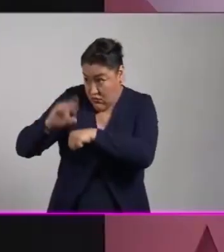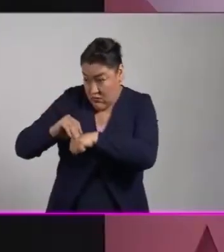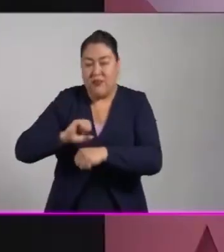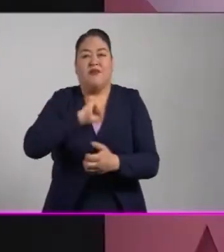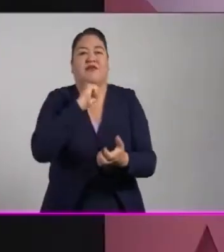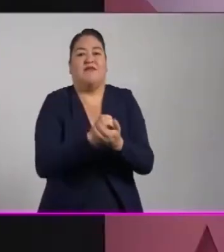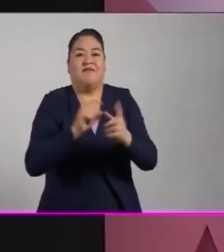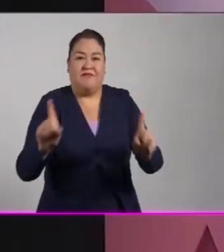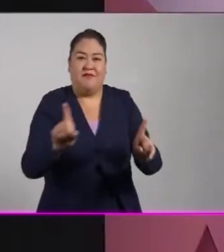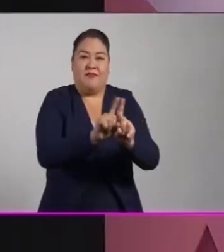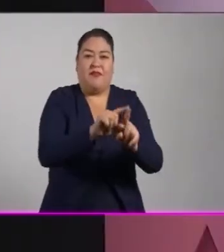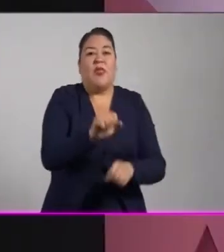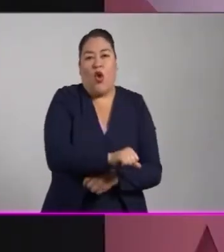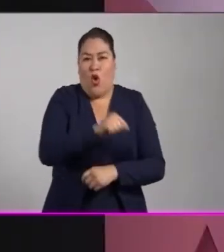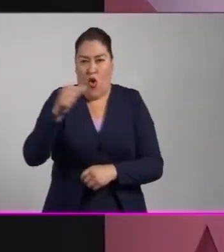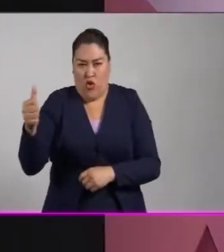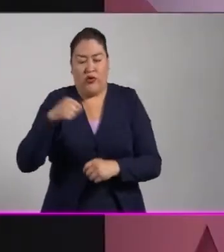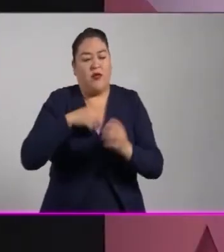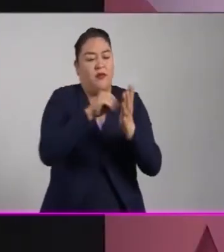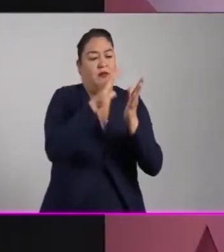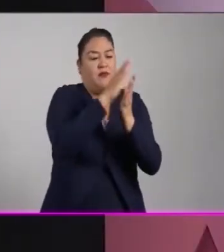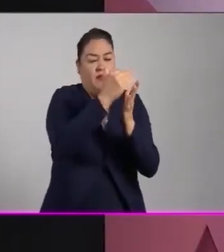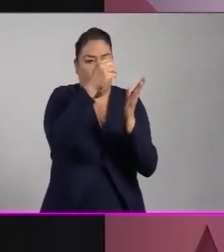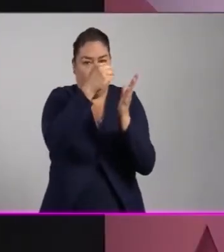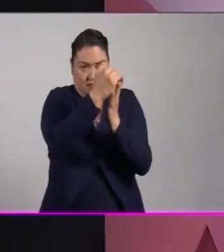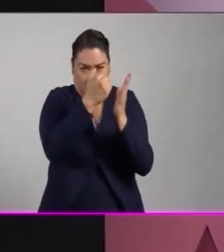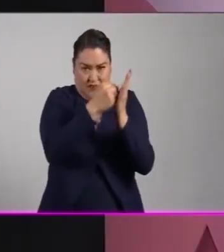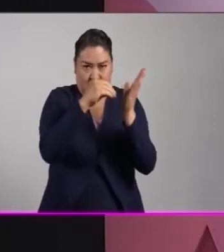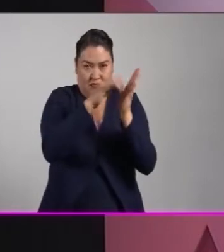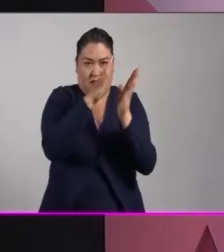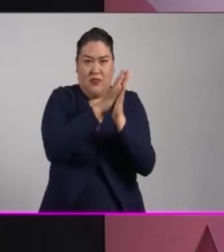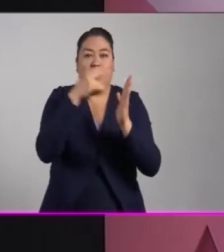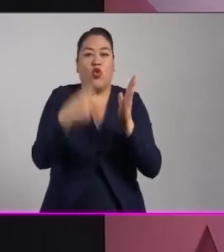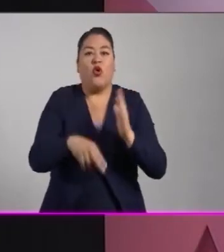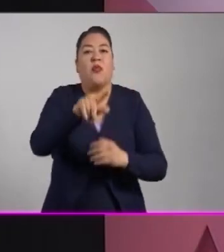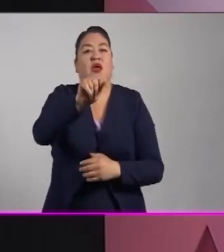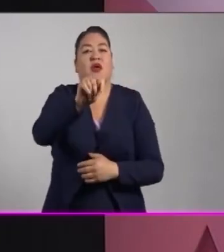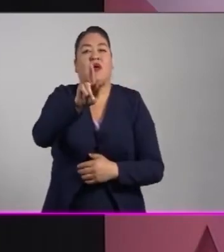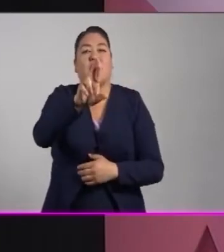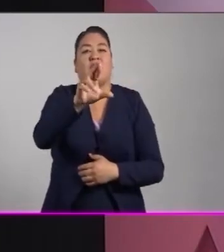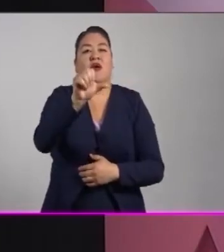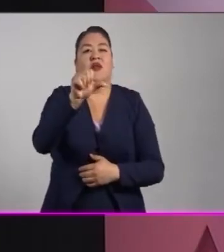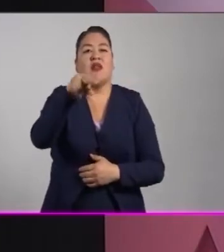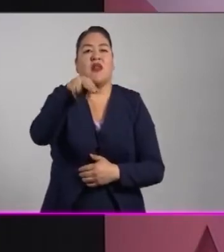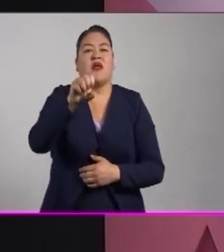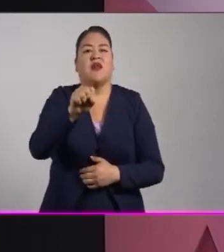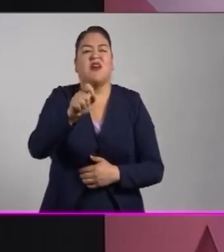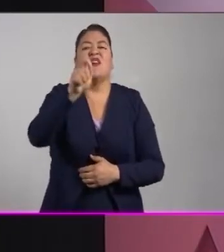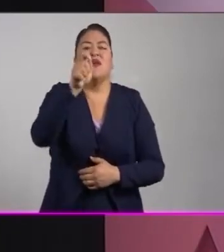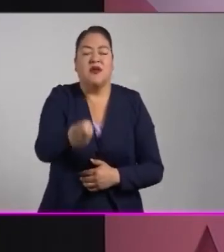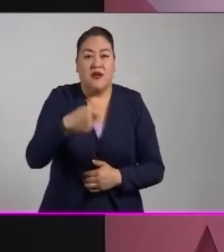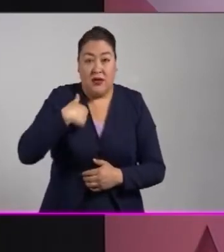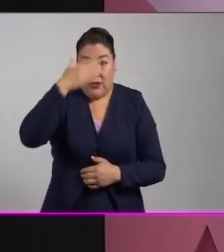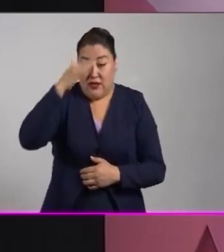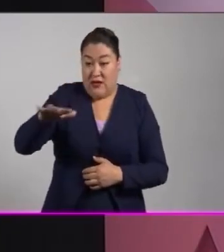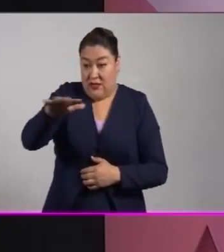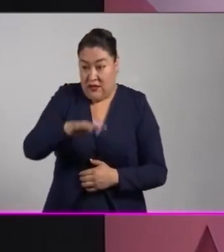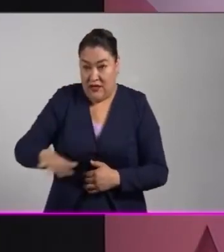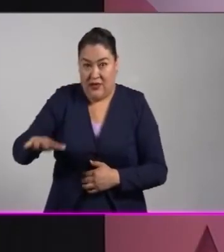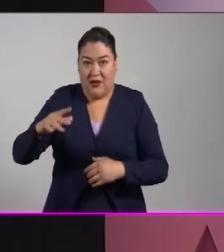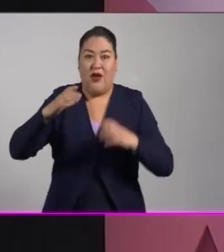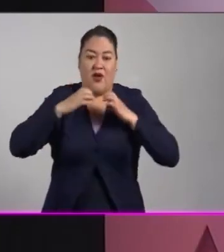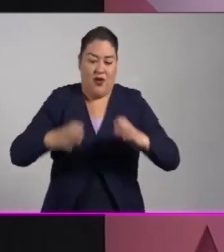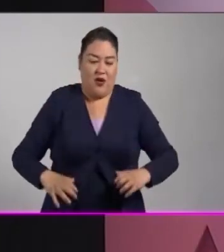También emitimos el conocido coloquialmente como el Protocolo Trans. Este protocolo se dirige a las personas travestis,